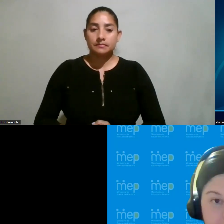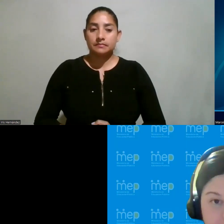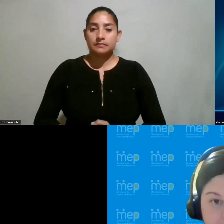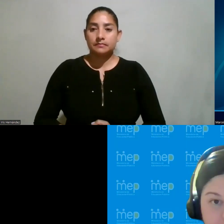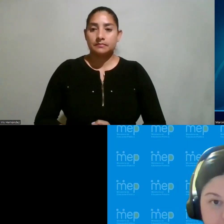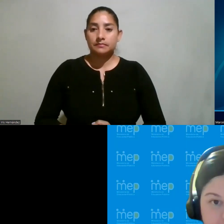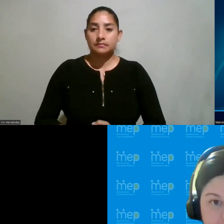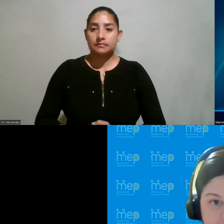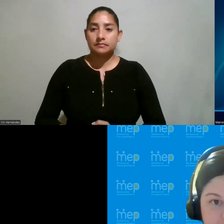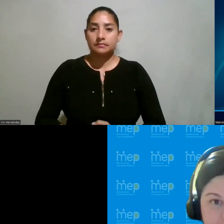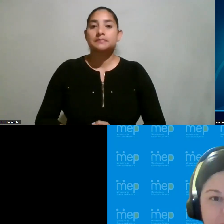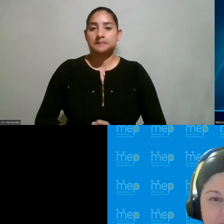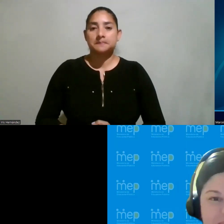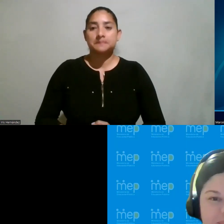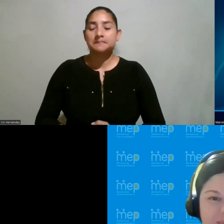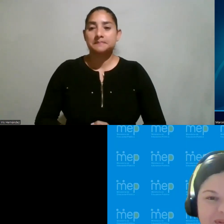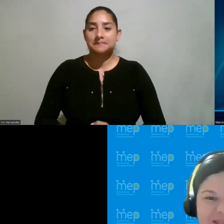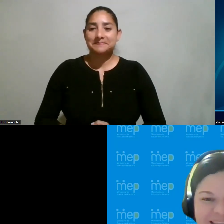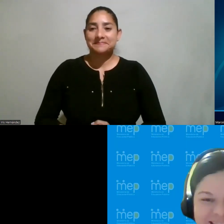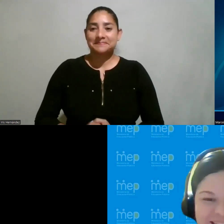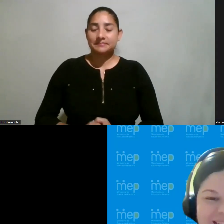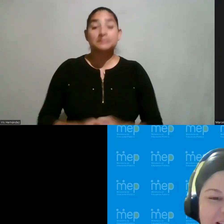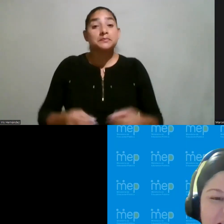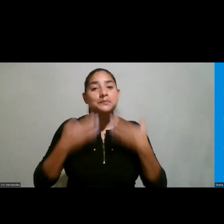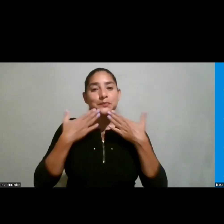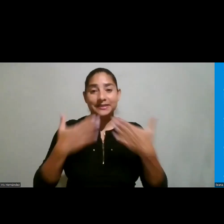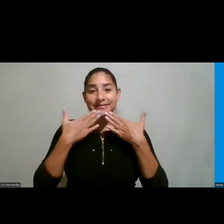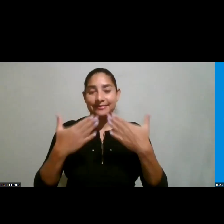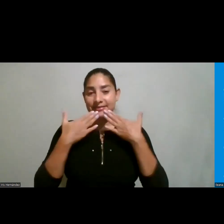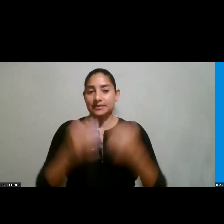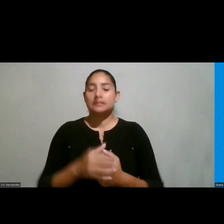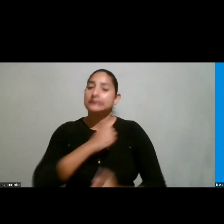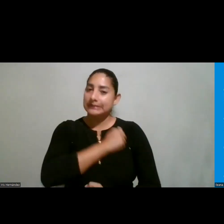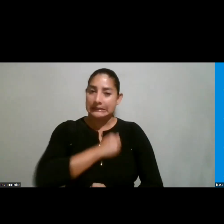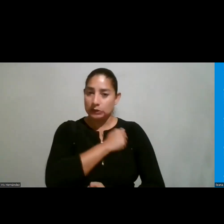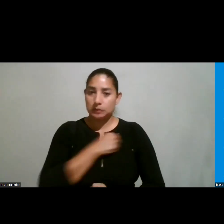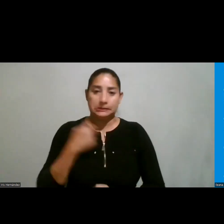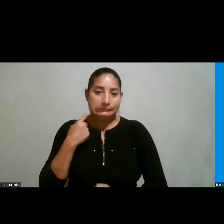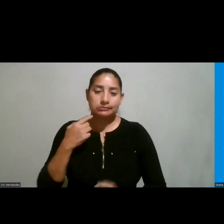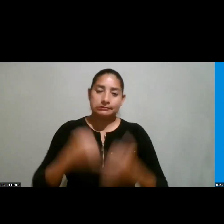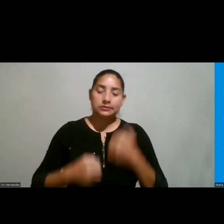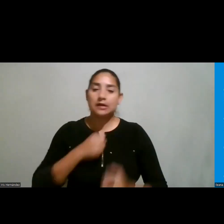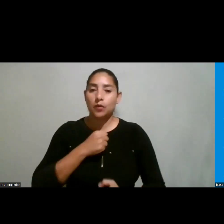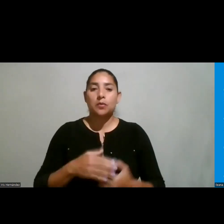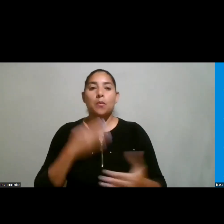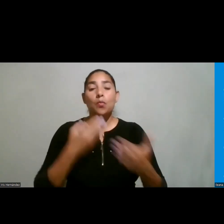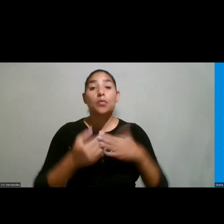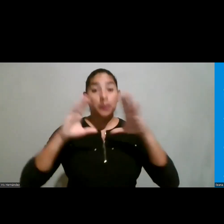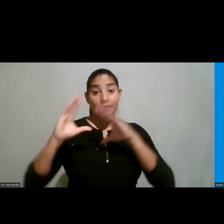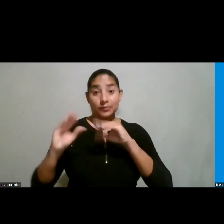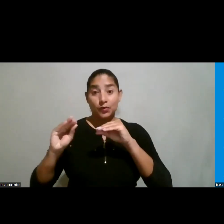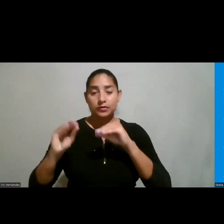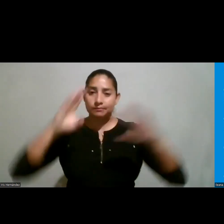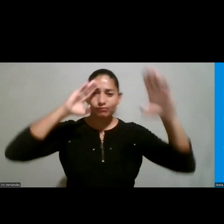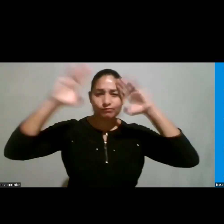Ahí, que ahí. Ahora sí, perfecto. Muchas gracias. Disculpen el inconveniente. Buenas noches. Un